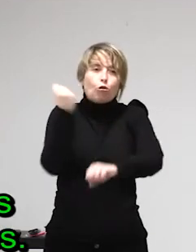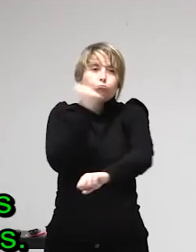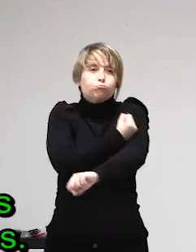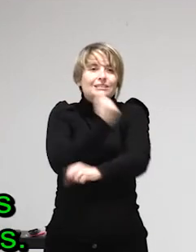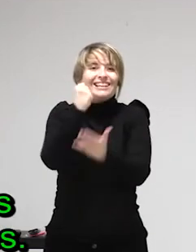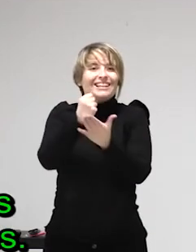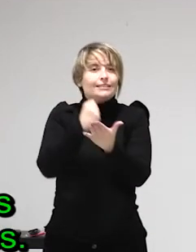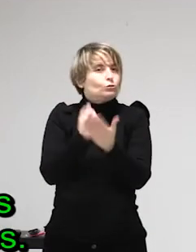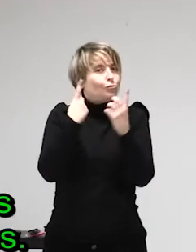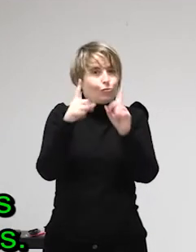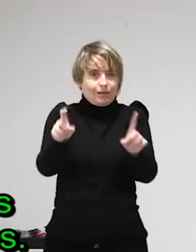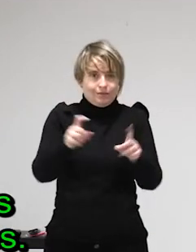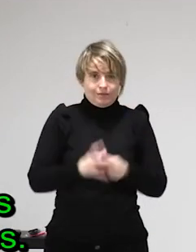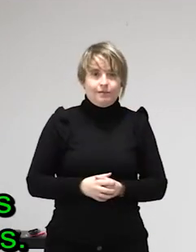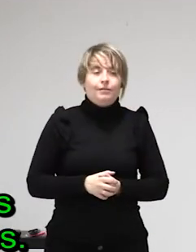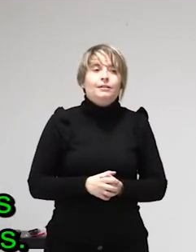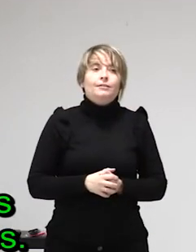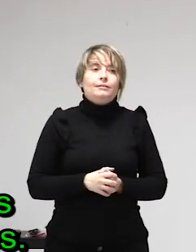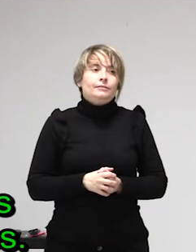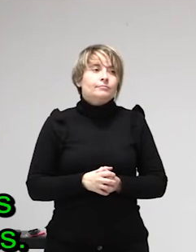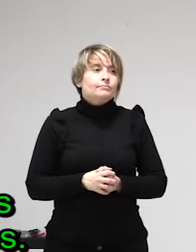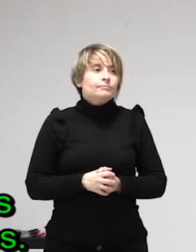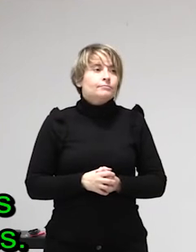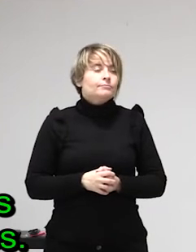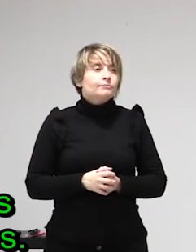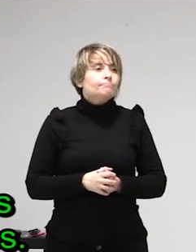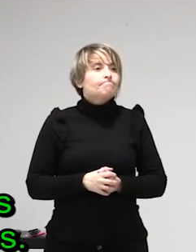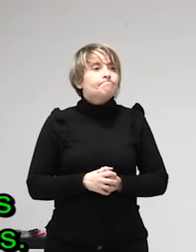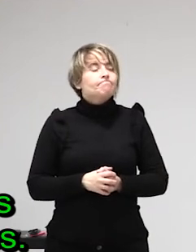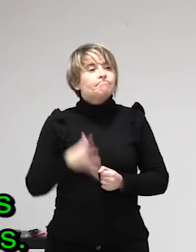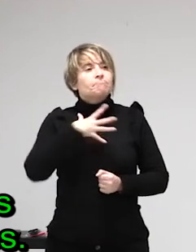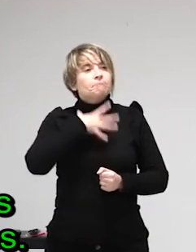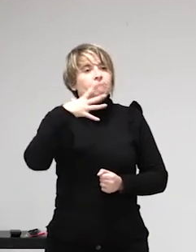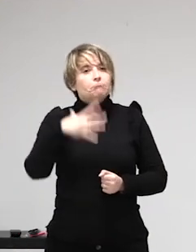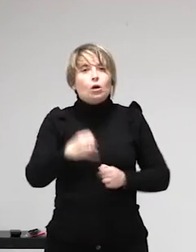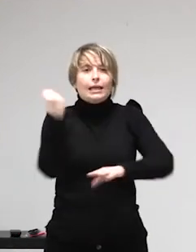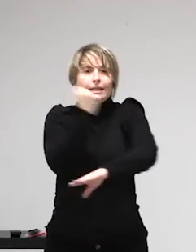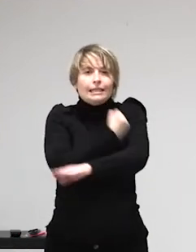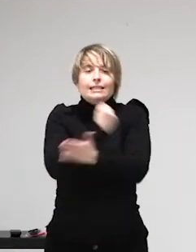donde están más escondidas y por lo tanto más expuestas a peligros.